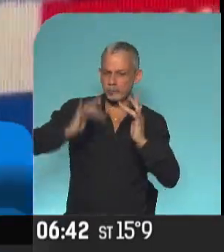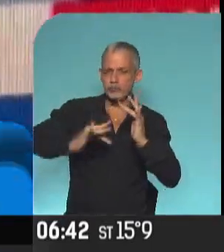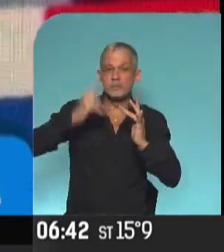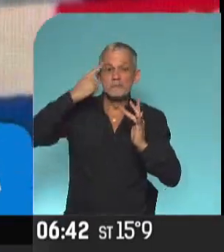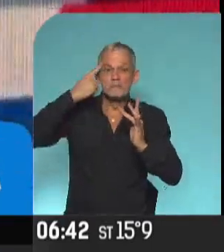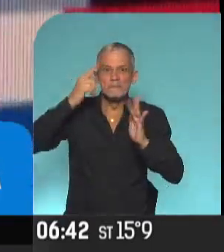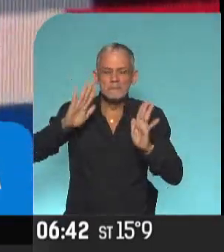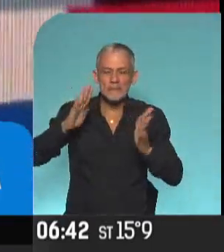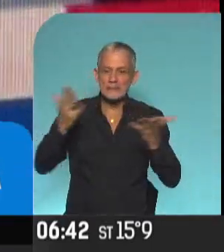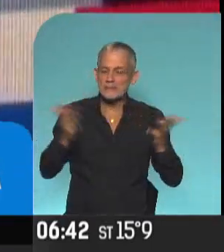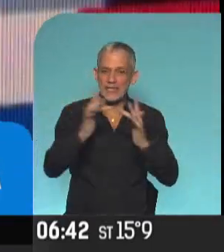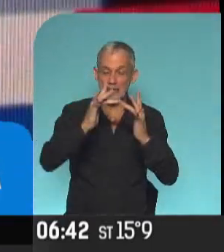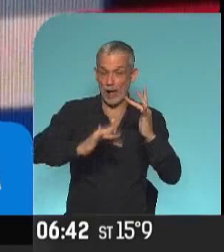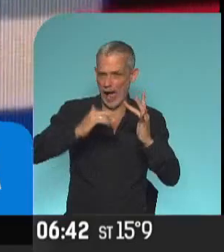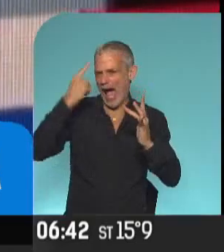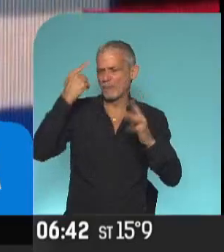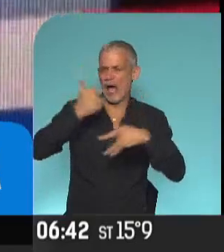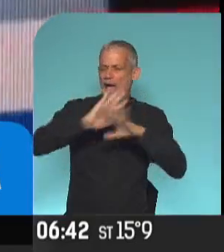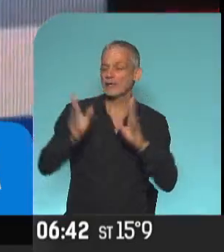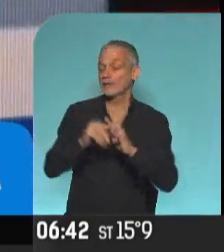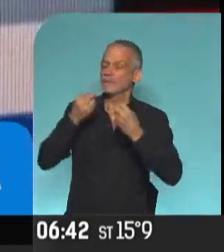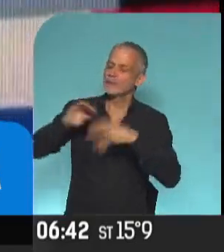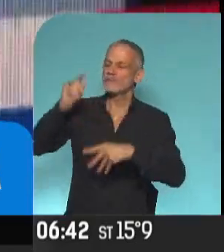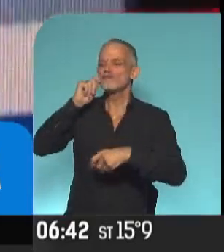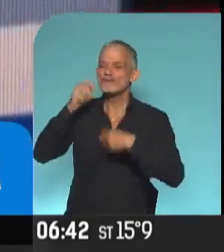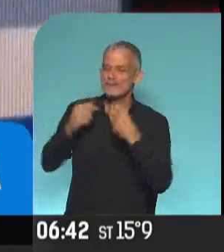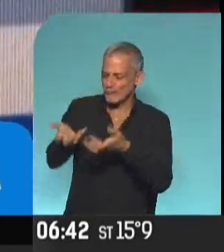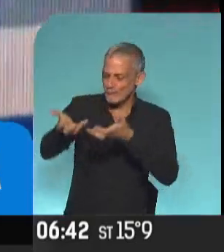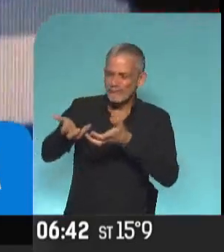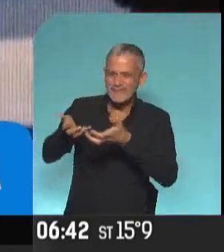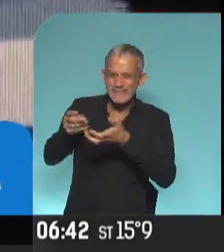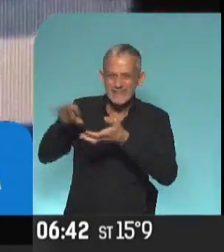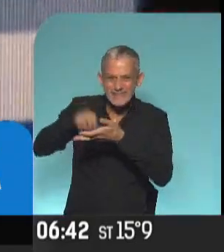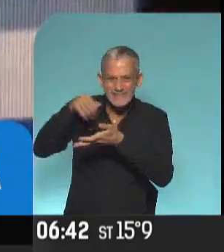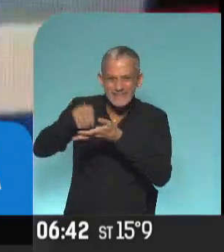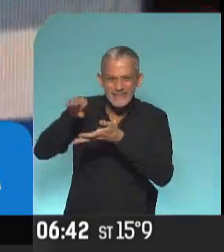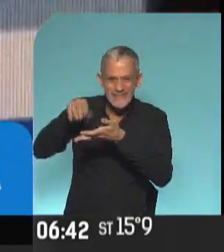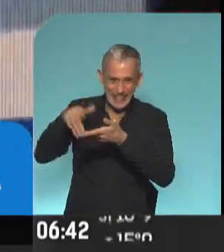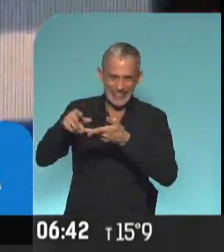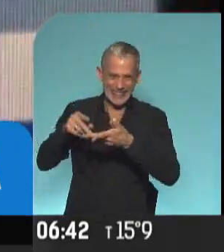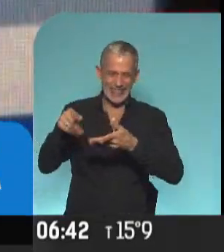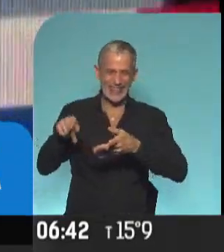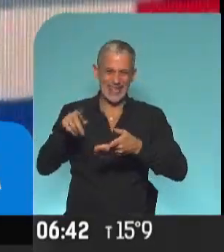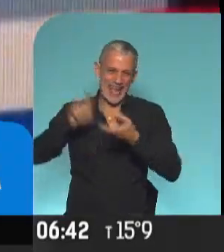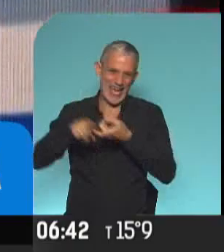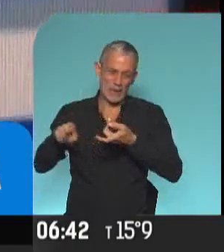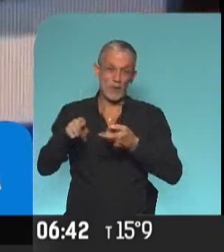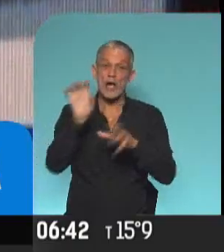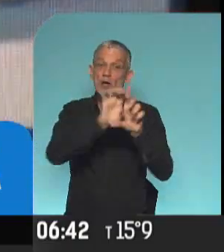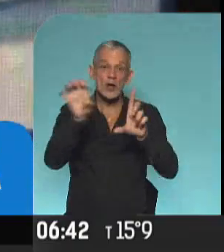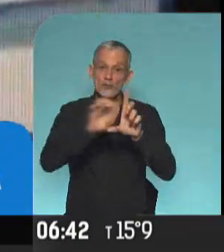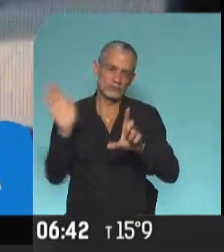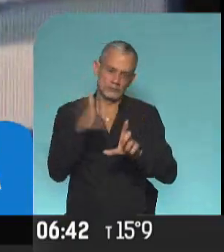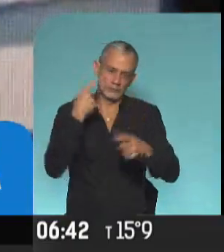de Internet y comienza a besar los senos de su pareja. Bueno, la escena en Zoom no pasó